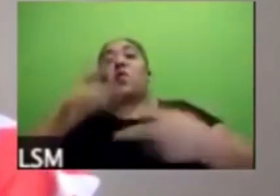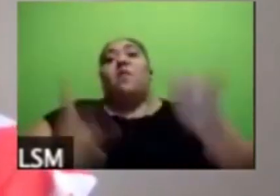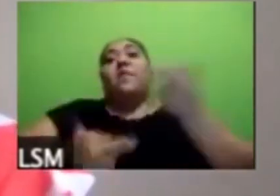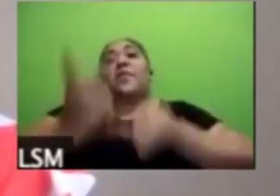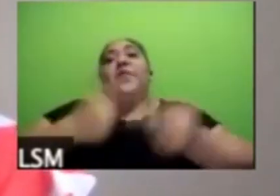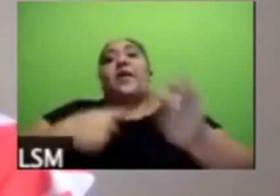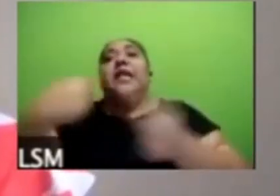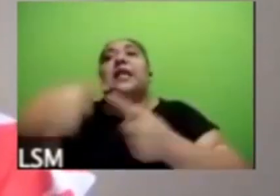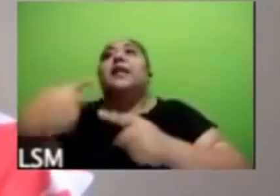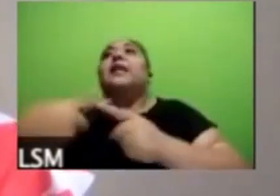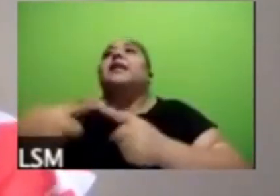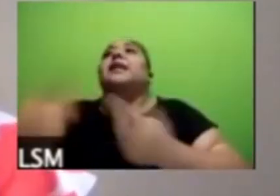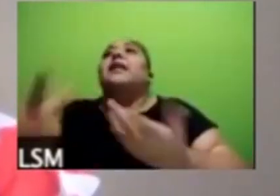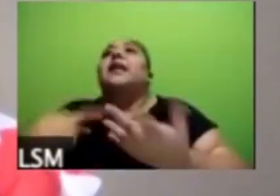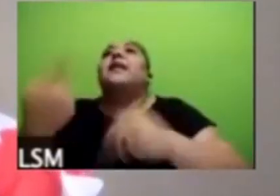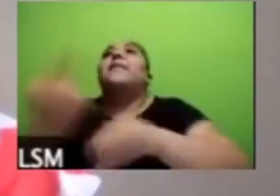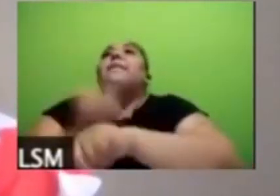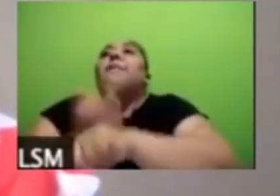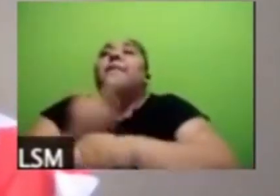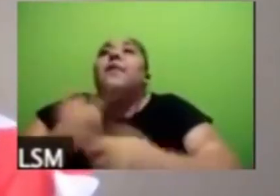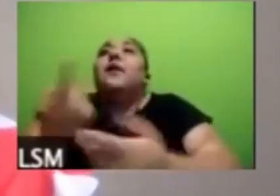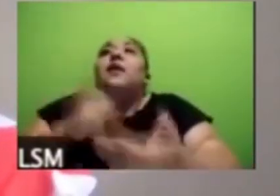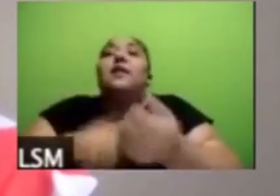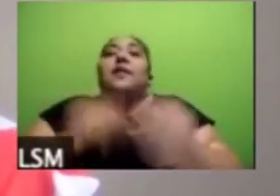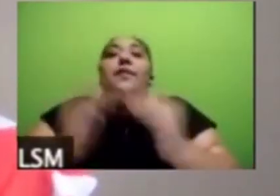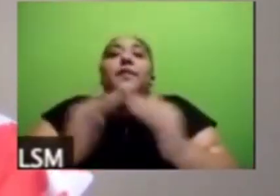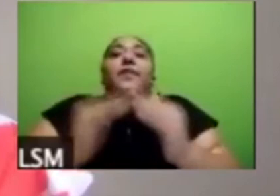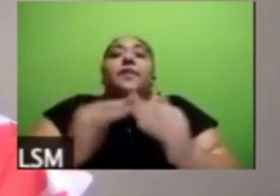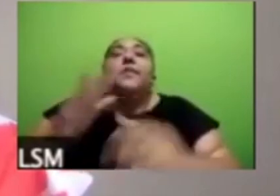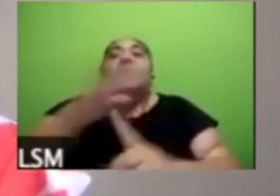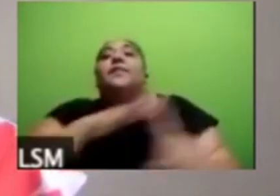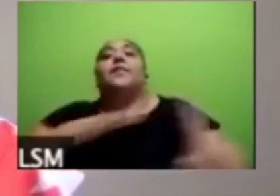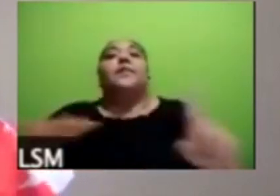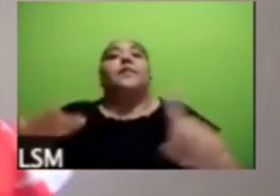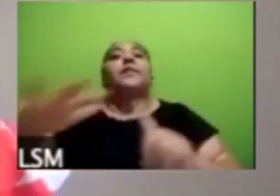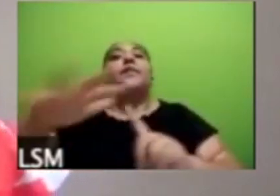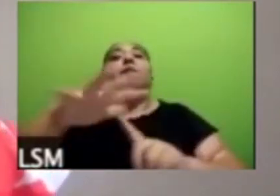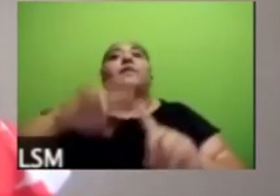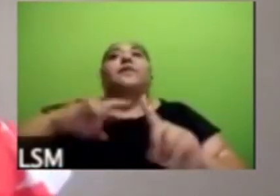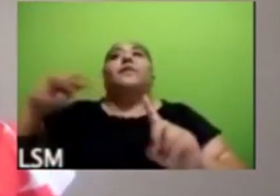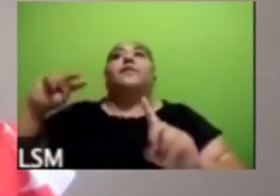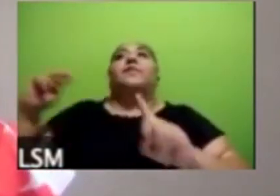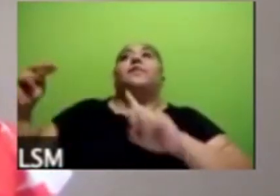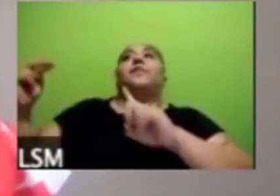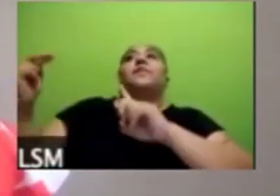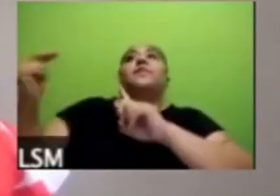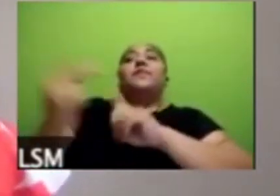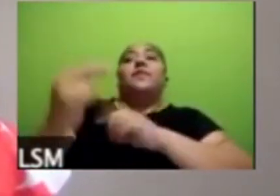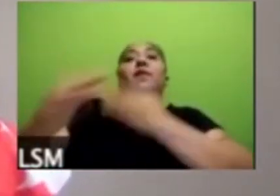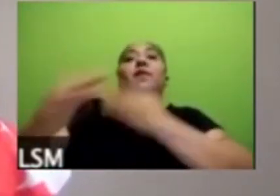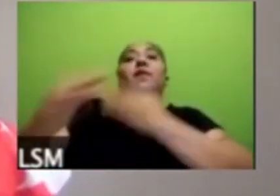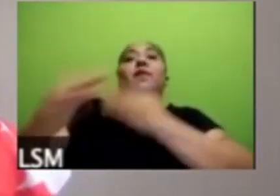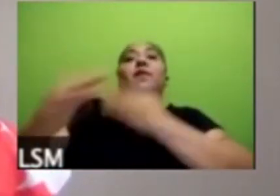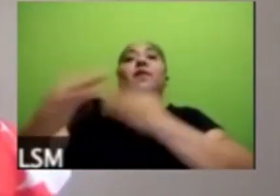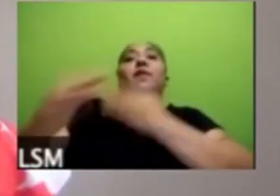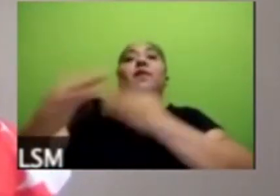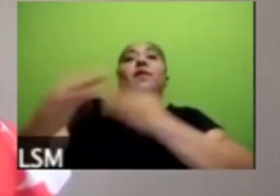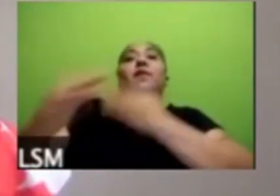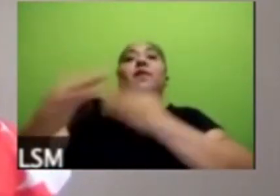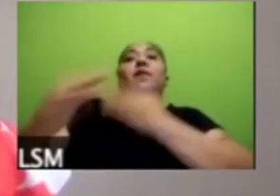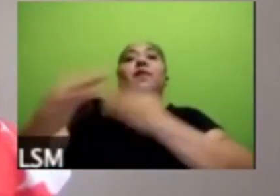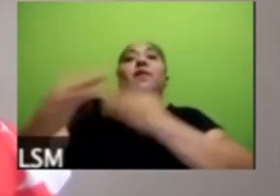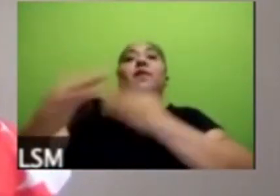se puede hacer en un contexto en donde seguramente se está exacerbando la violencia doméstica y